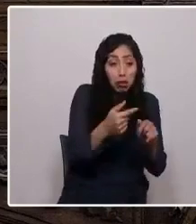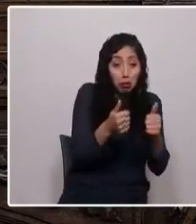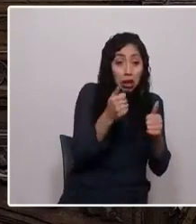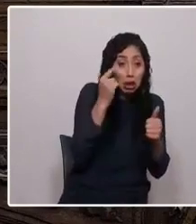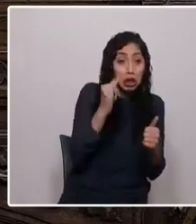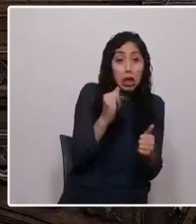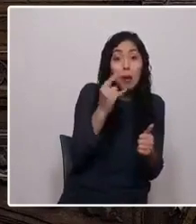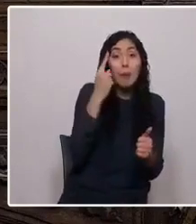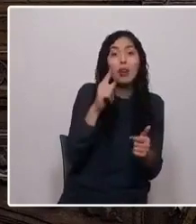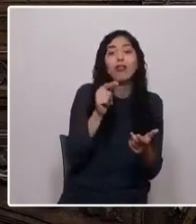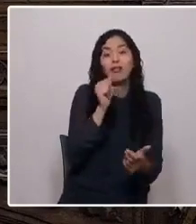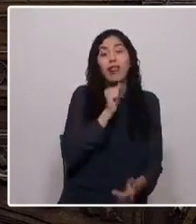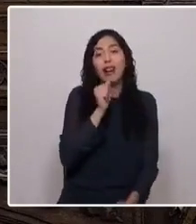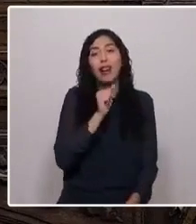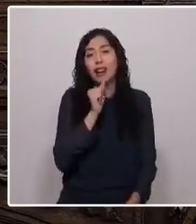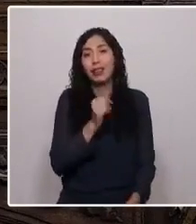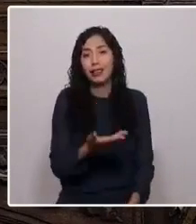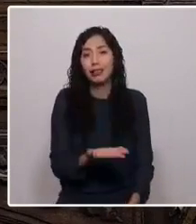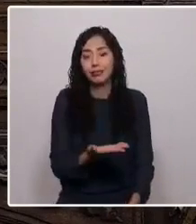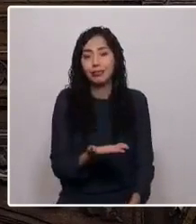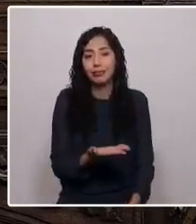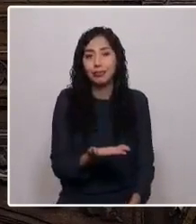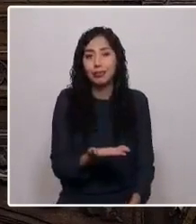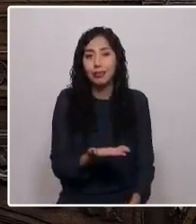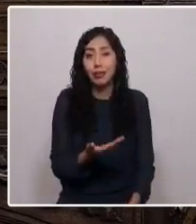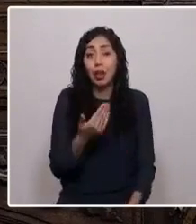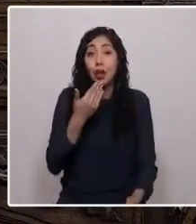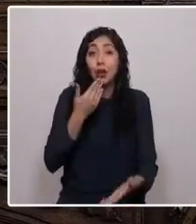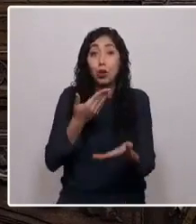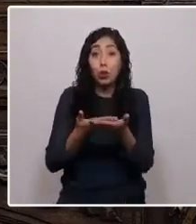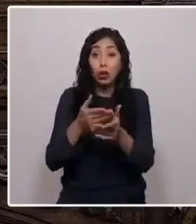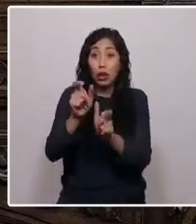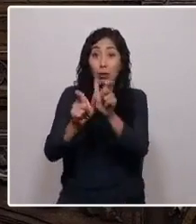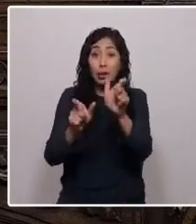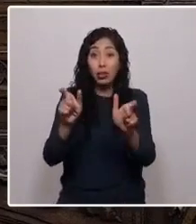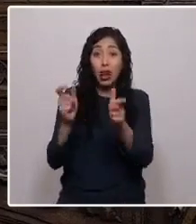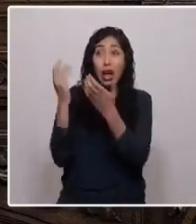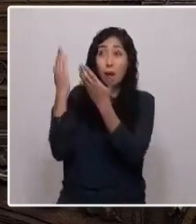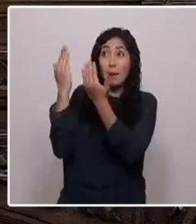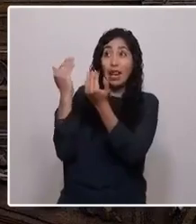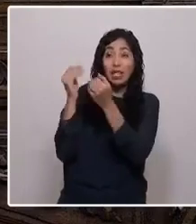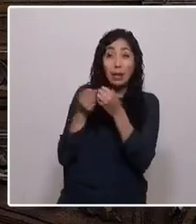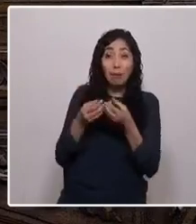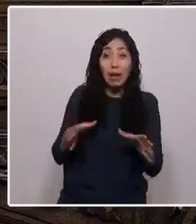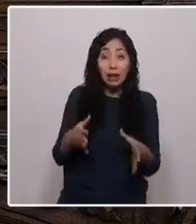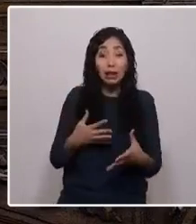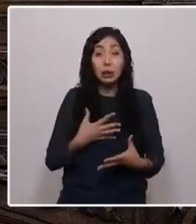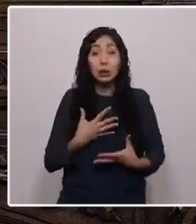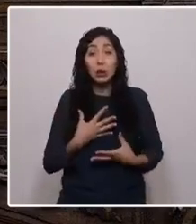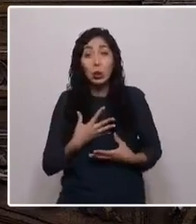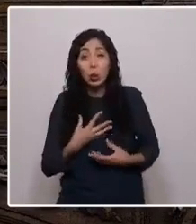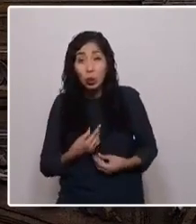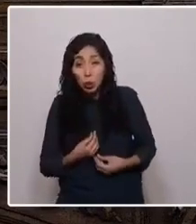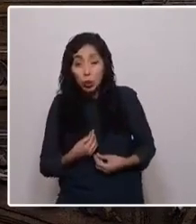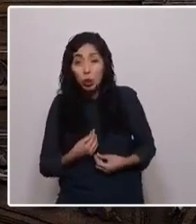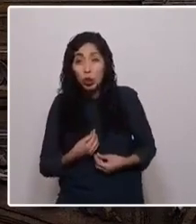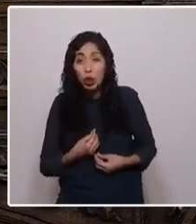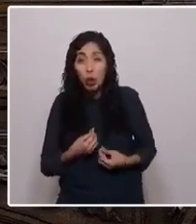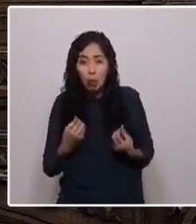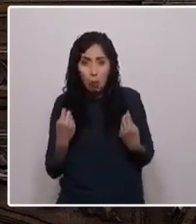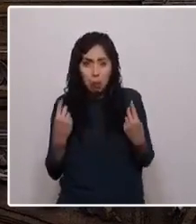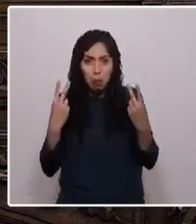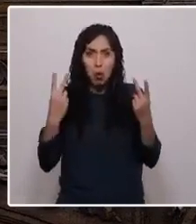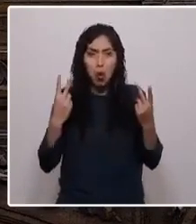cortos. Y cuando el pueblo perdió la esperanza, salió a los espacios públicos y nos